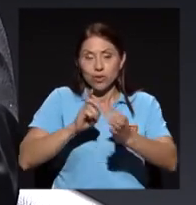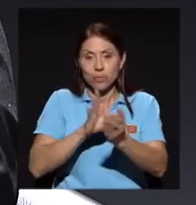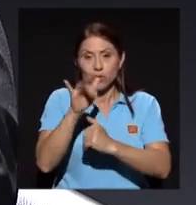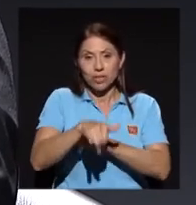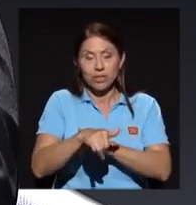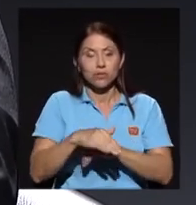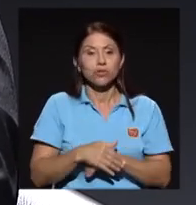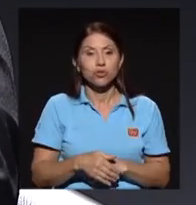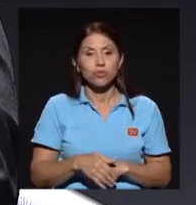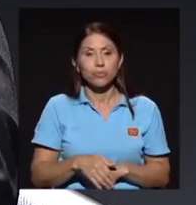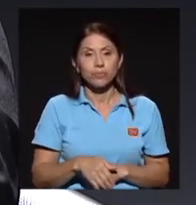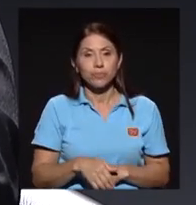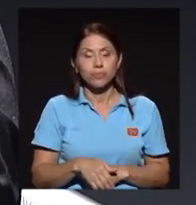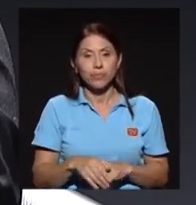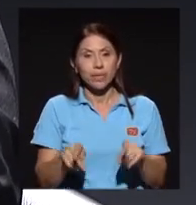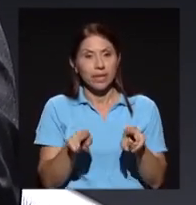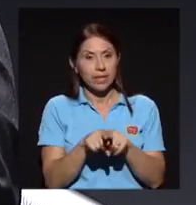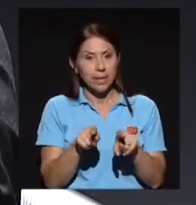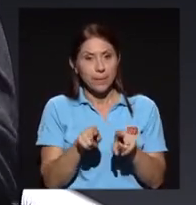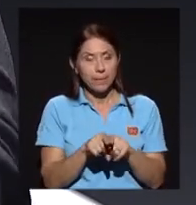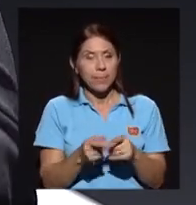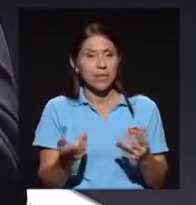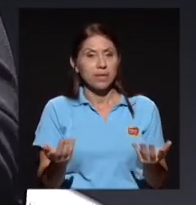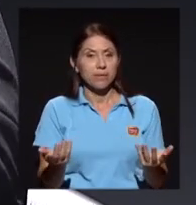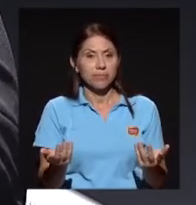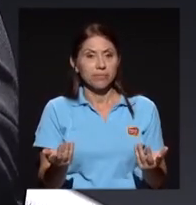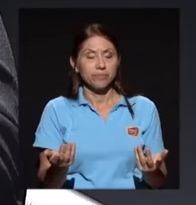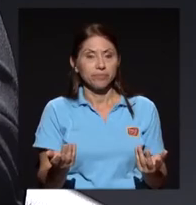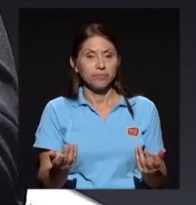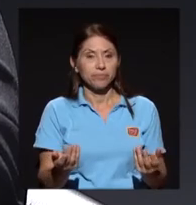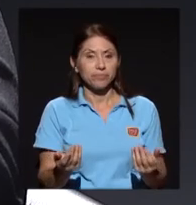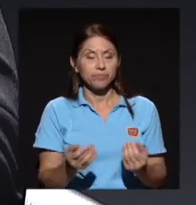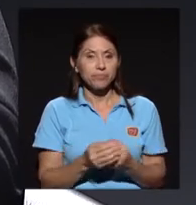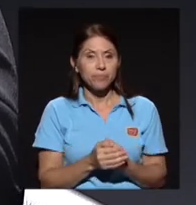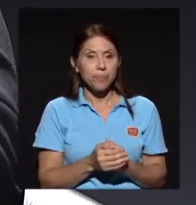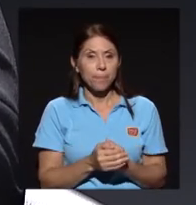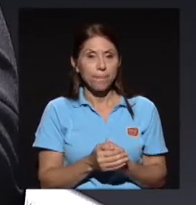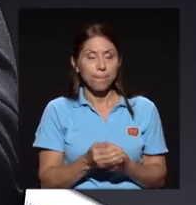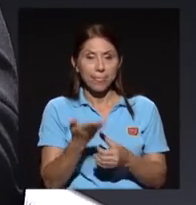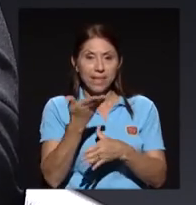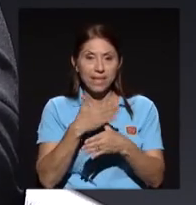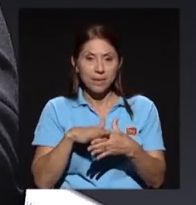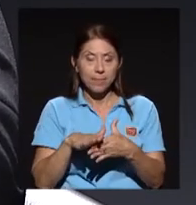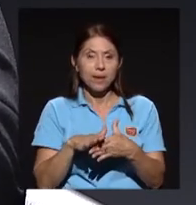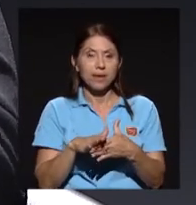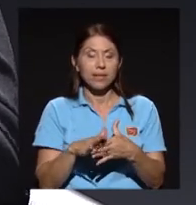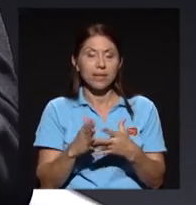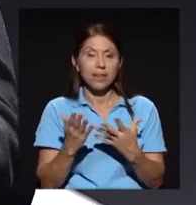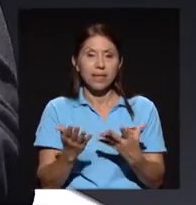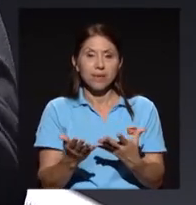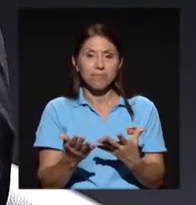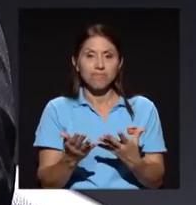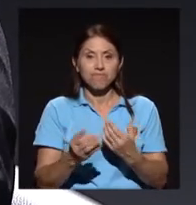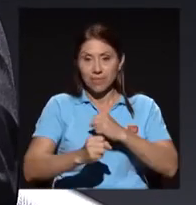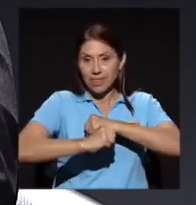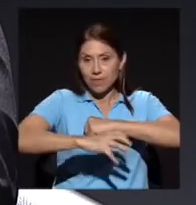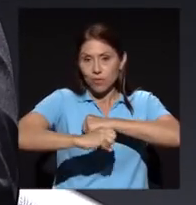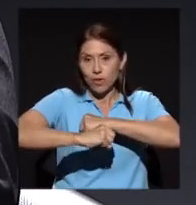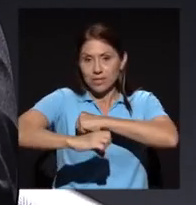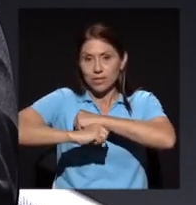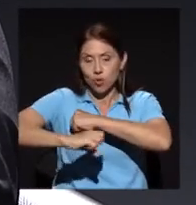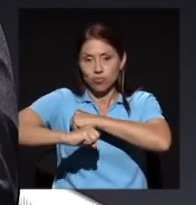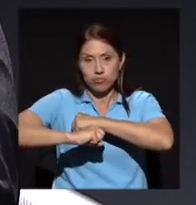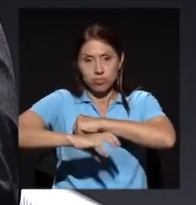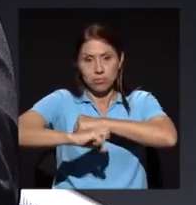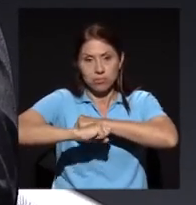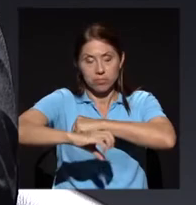también en la parte ¿cómo se llama? de divulgación o sea una